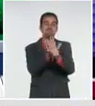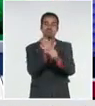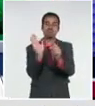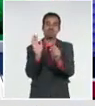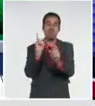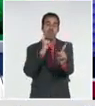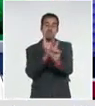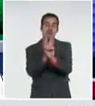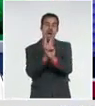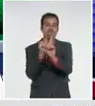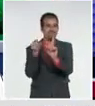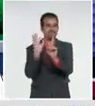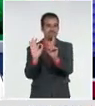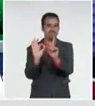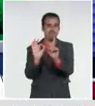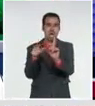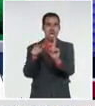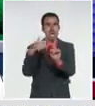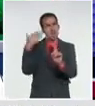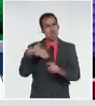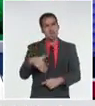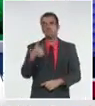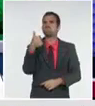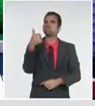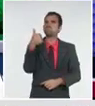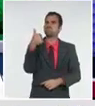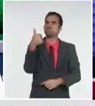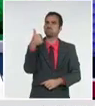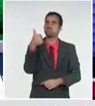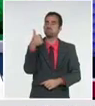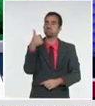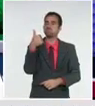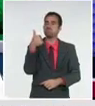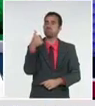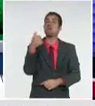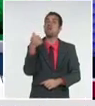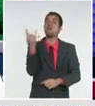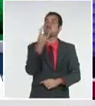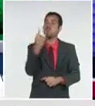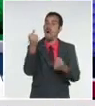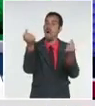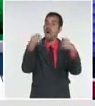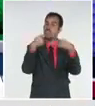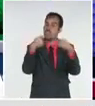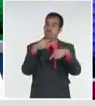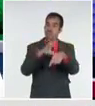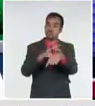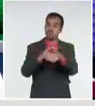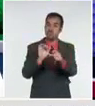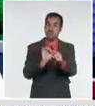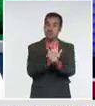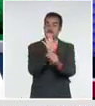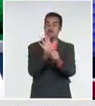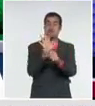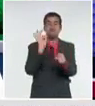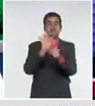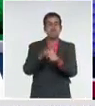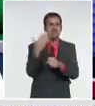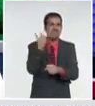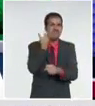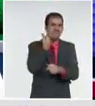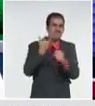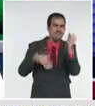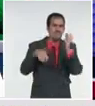hasta que en un momento determinado presentó dolor de cabeza, fiebre, diarreas. Y lo digo para